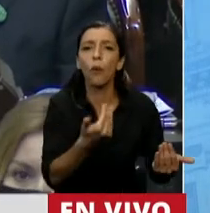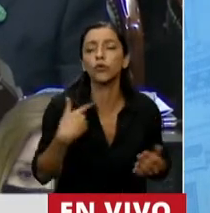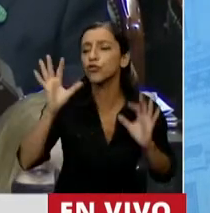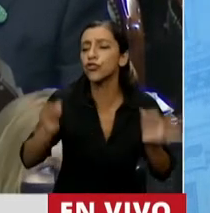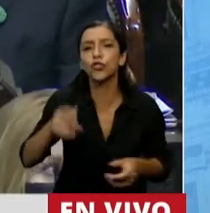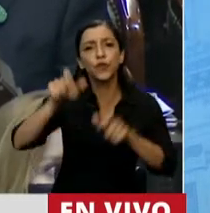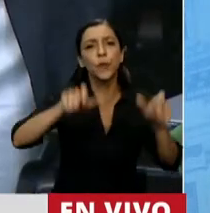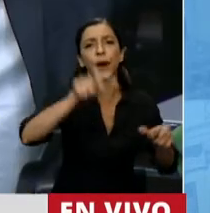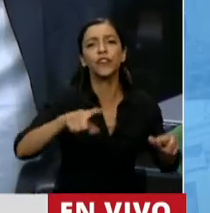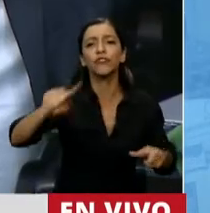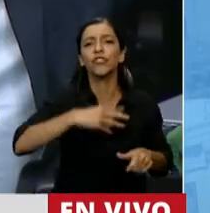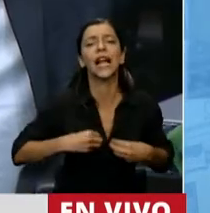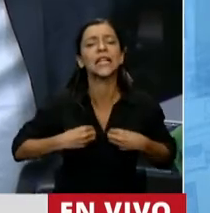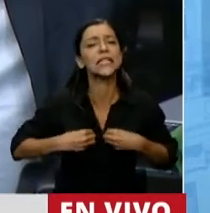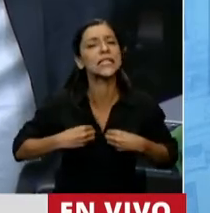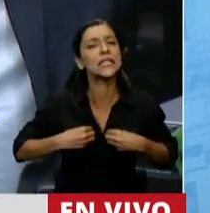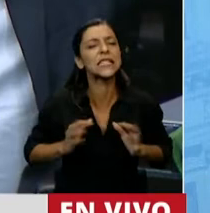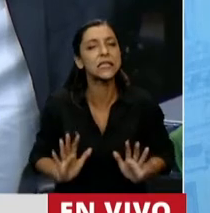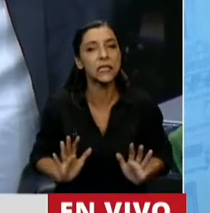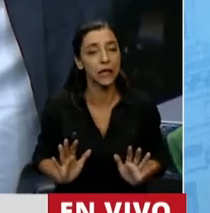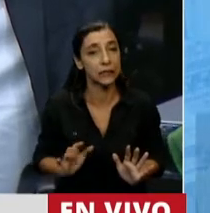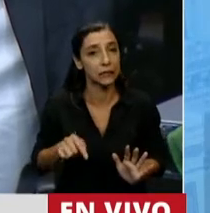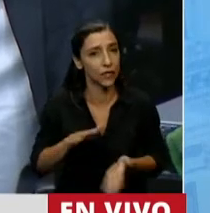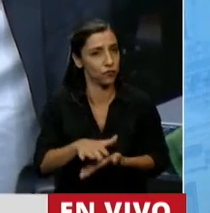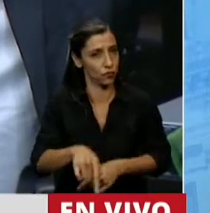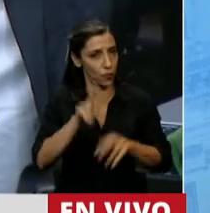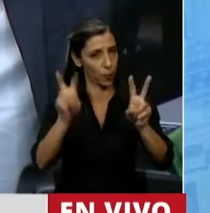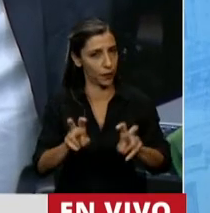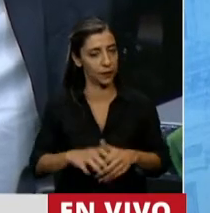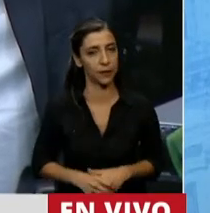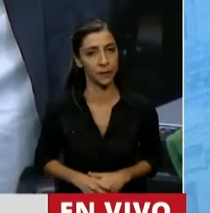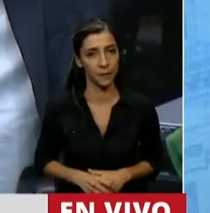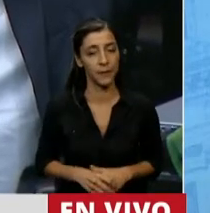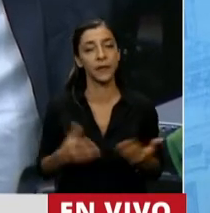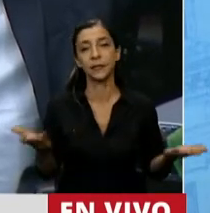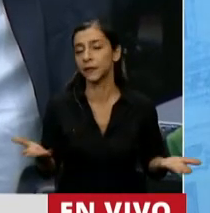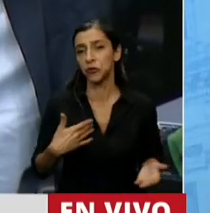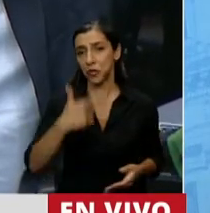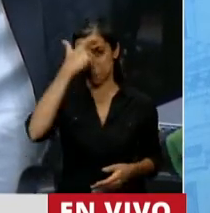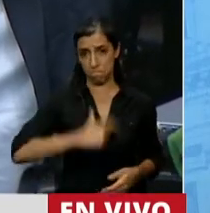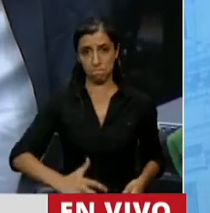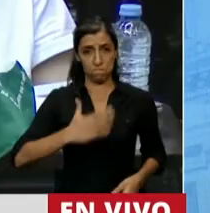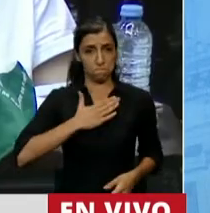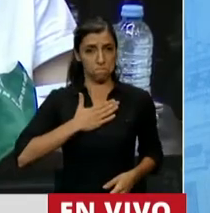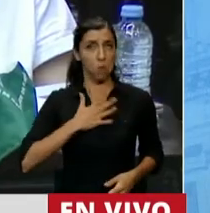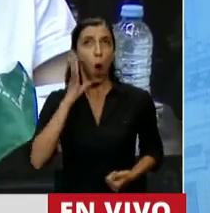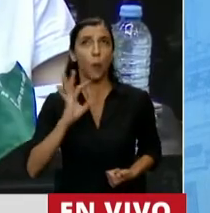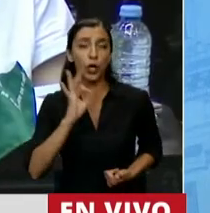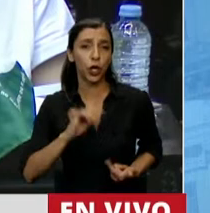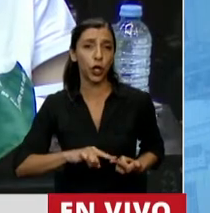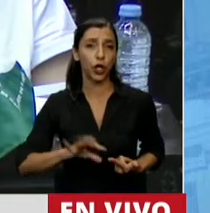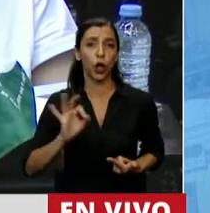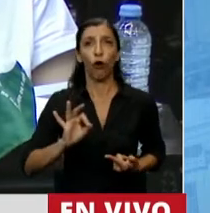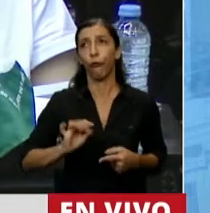cuando estamos hablando de un tema tan central como este. Por lo tanto, las valoraciones personales, políticas,